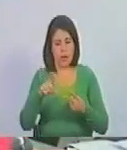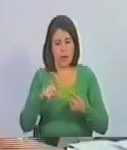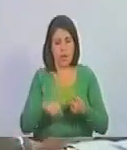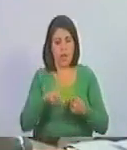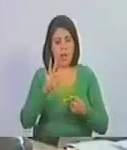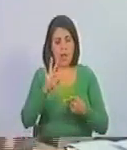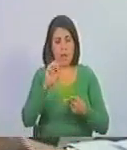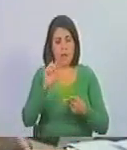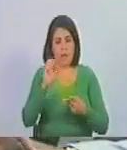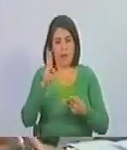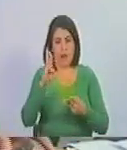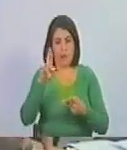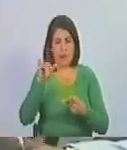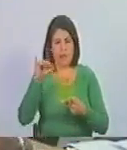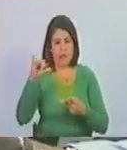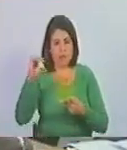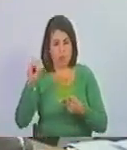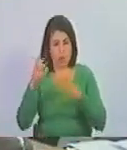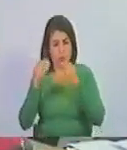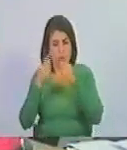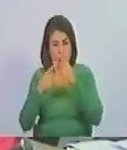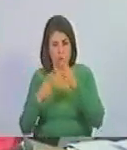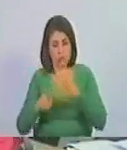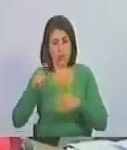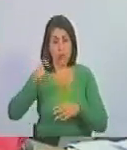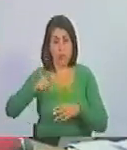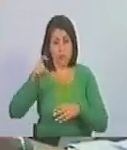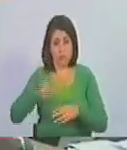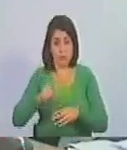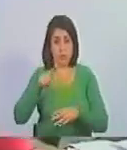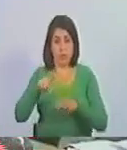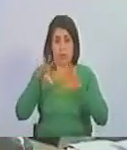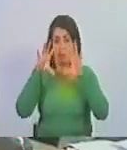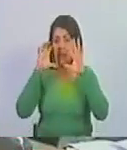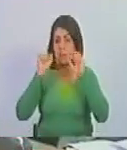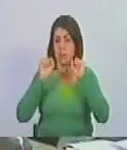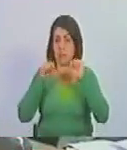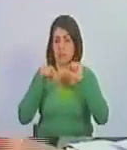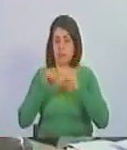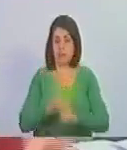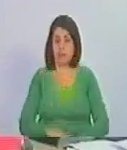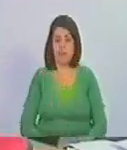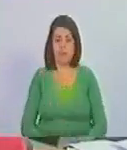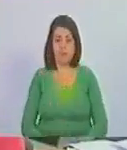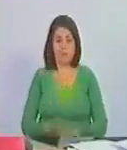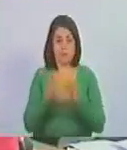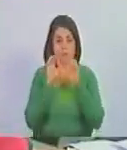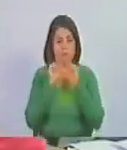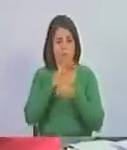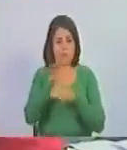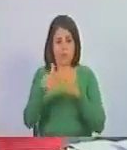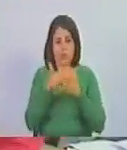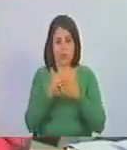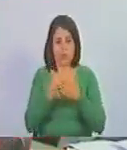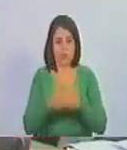Fabricio Jérez y muchos otros, que es necesario entenderlo y comprenderlo.